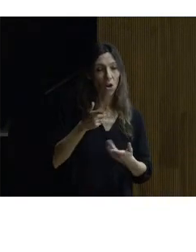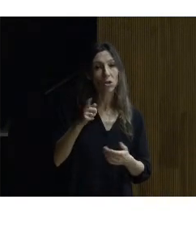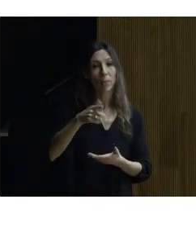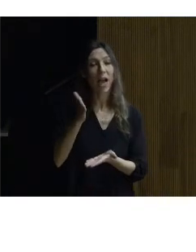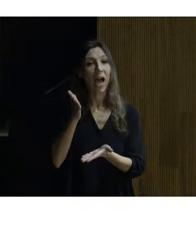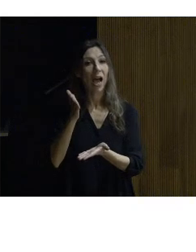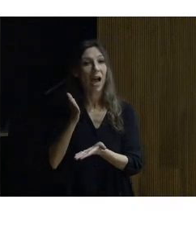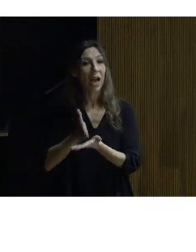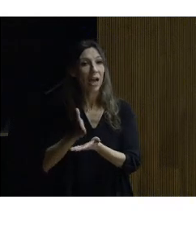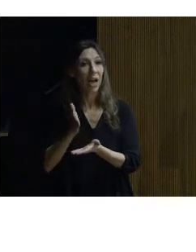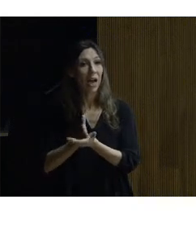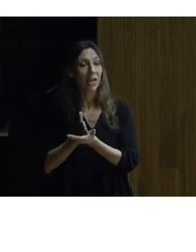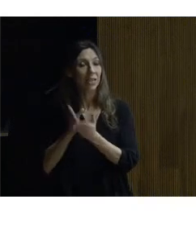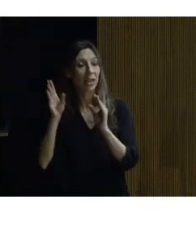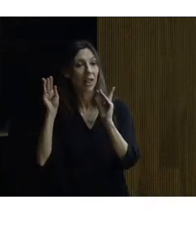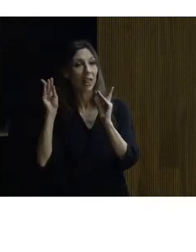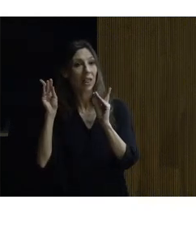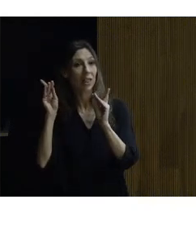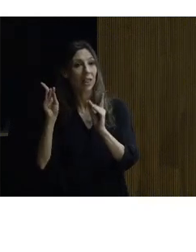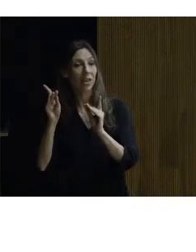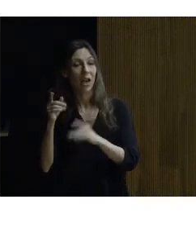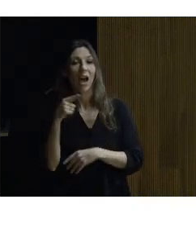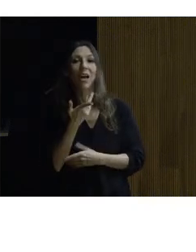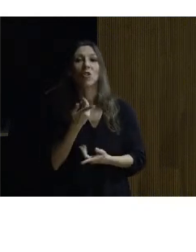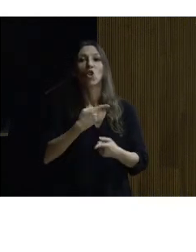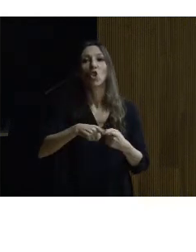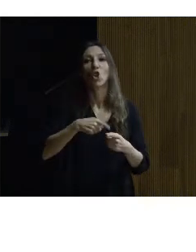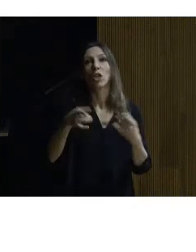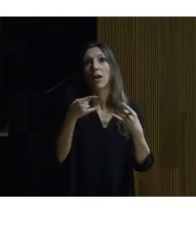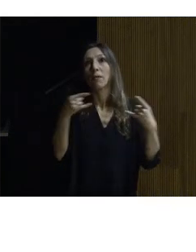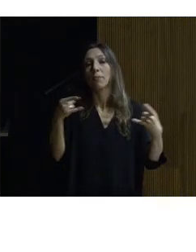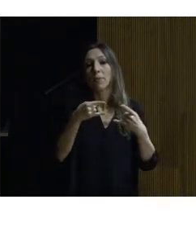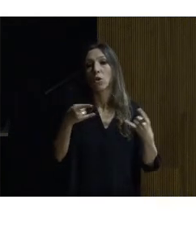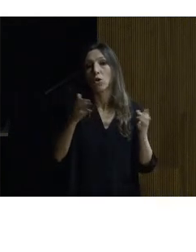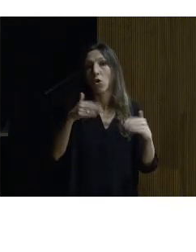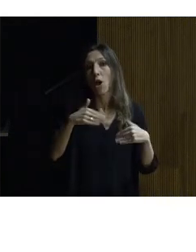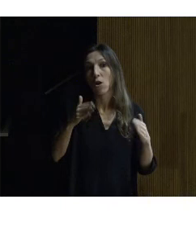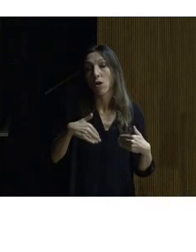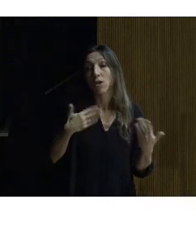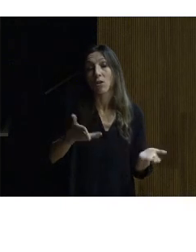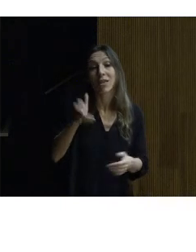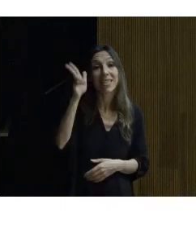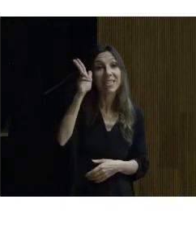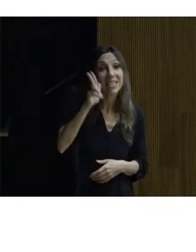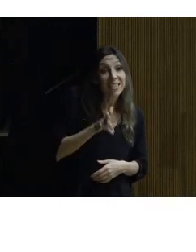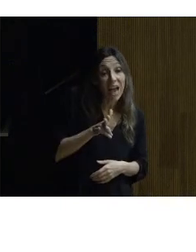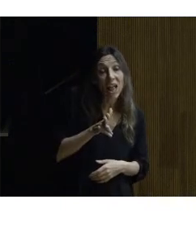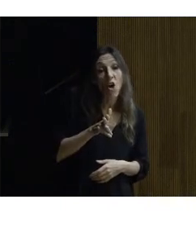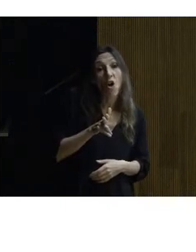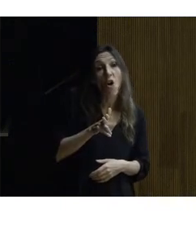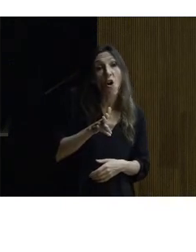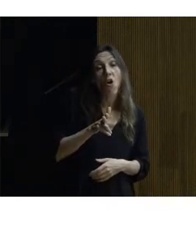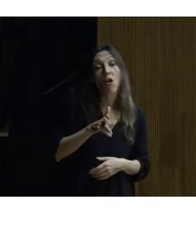aquí tampoco hay ningún elemento magnetizable por lo tanto tanto en el salón del almirante como aquí en esta que sería el aula